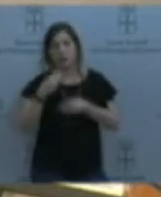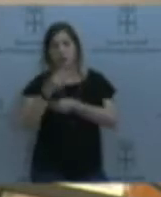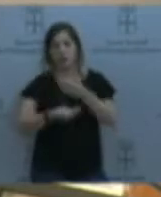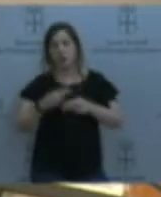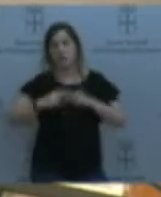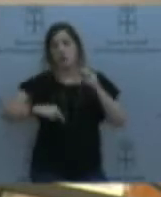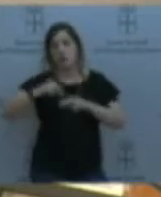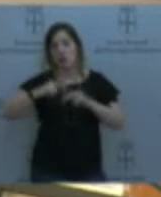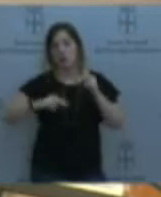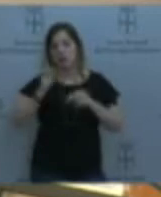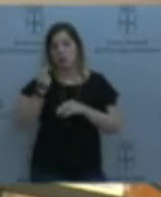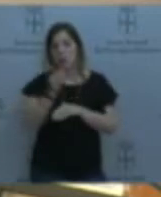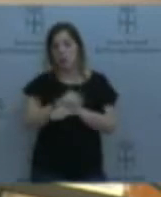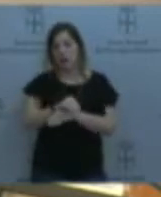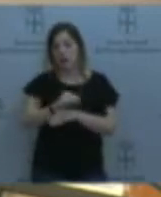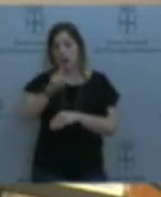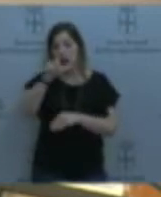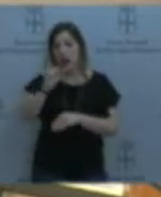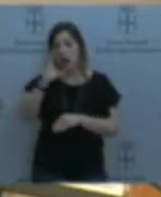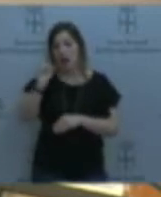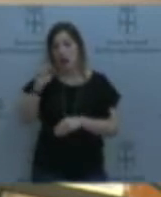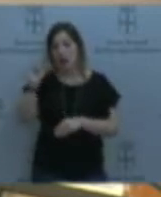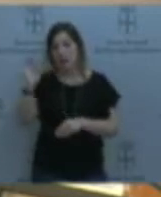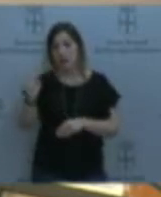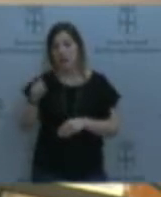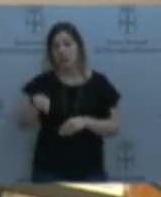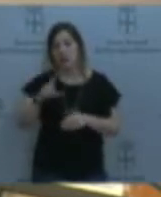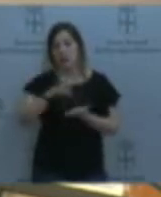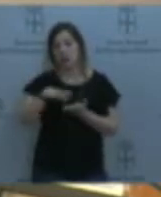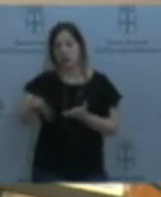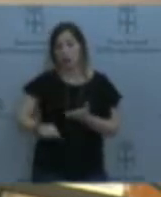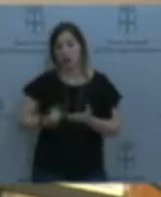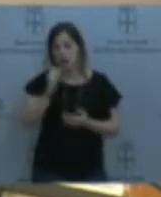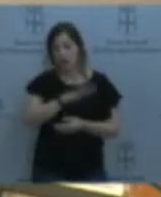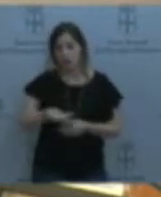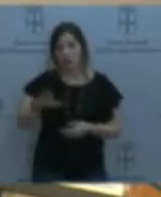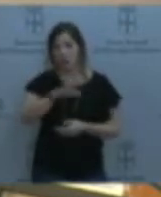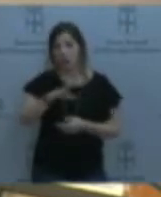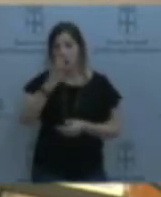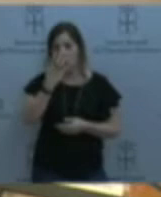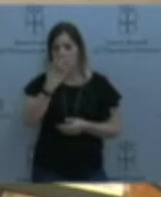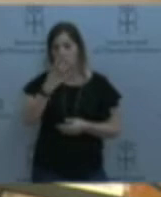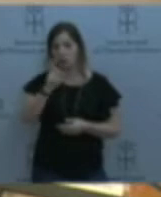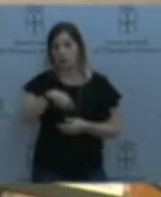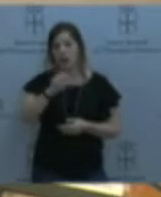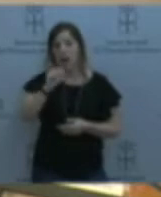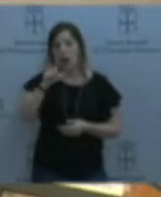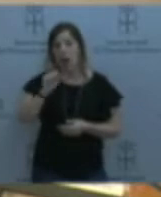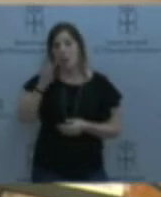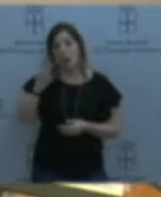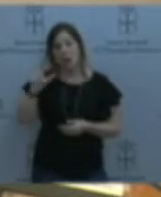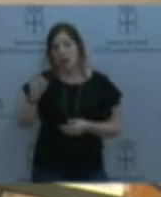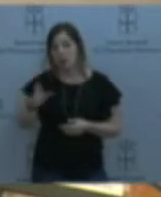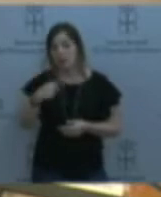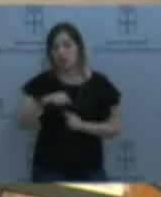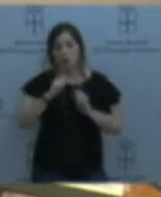en el centro de acogida infantil de Coyoto y en el de Pilares. Hemos adjudicado y estamos adjudicando nuevas obras en los